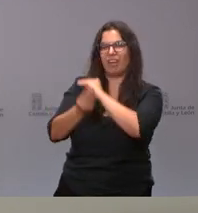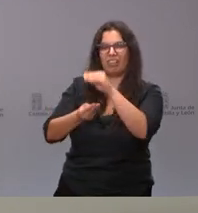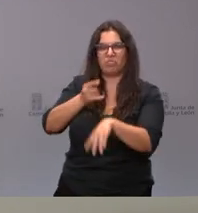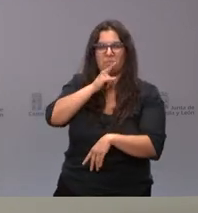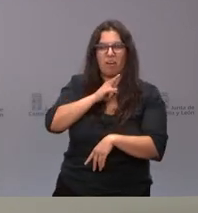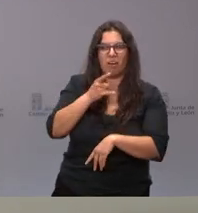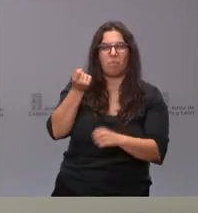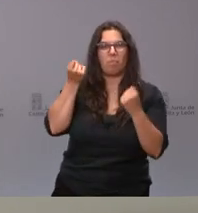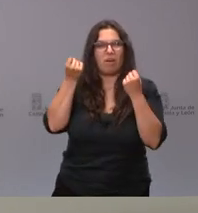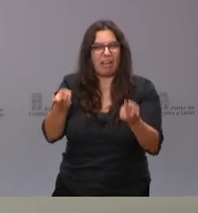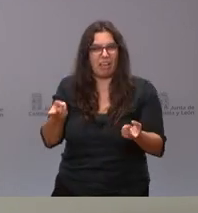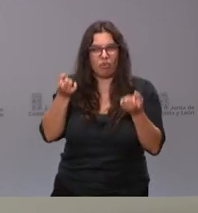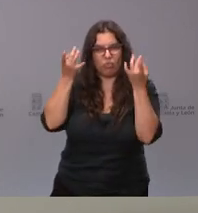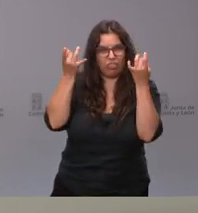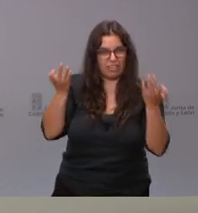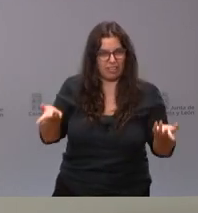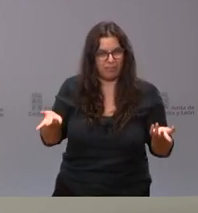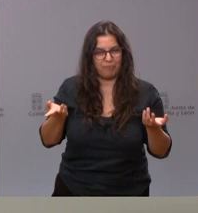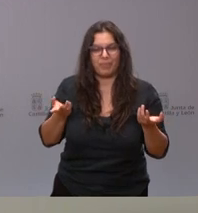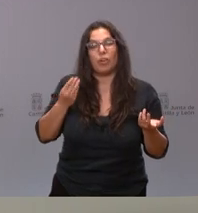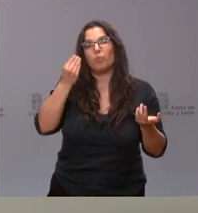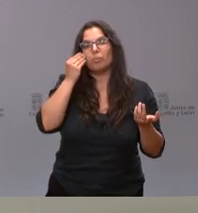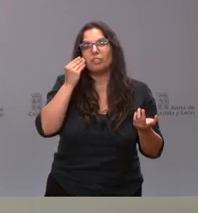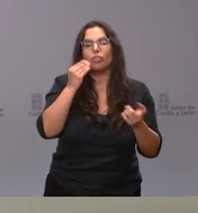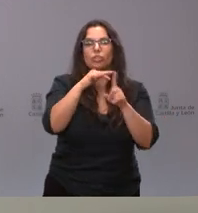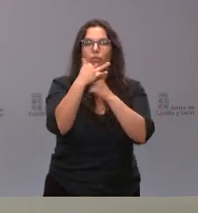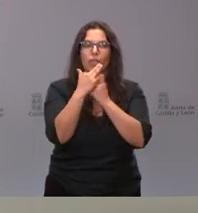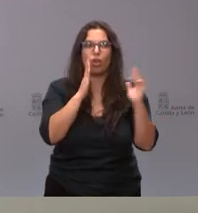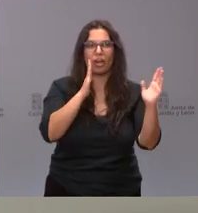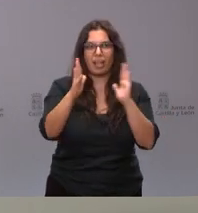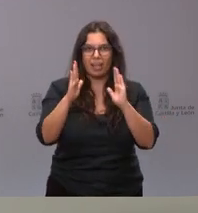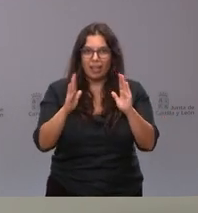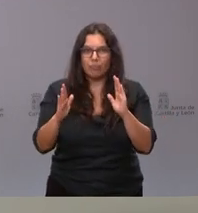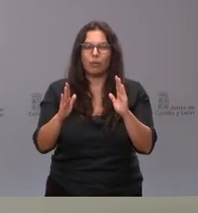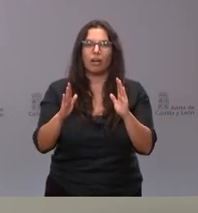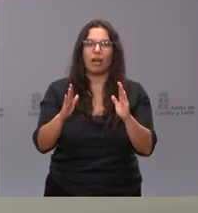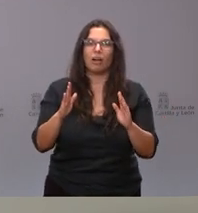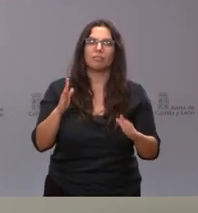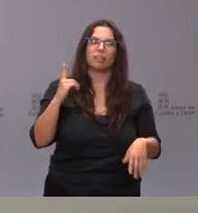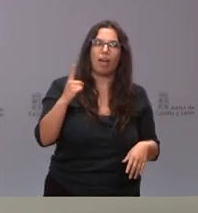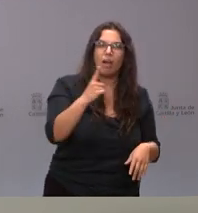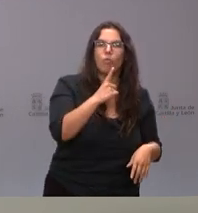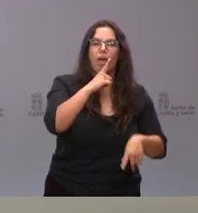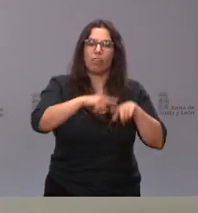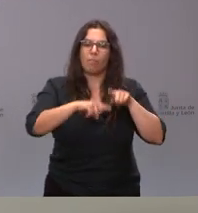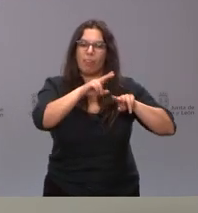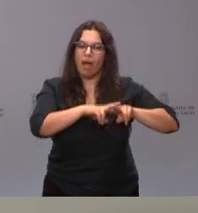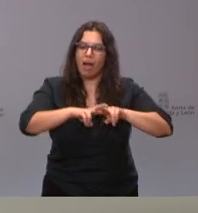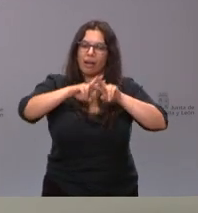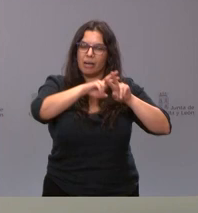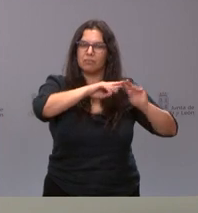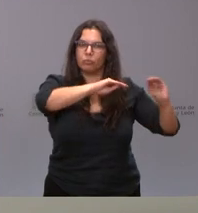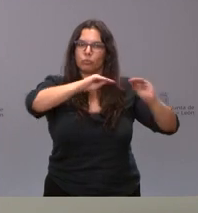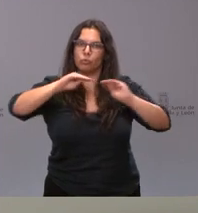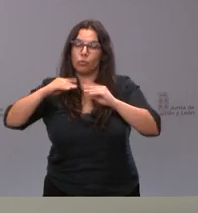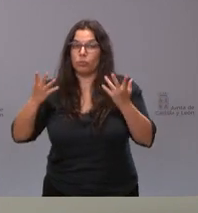estuvieron deficientemente hechos. Yo creo que cada circunstancia y cada momento exige también sus propios análisis y, en este